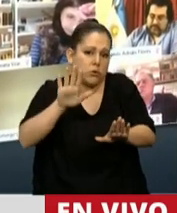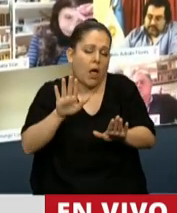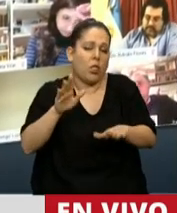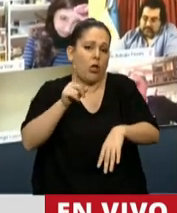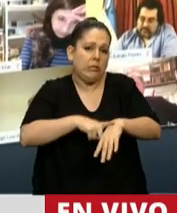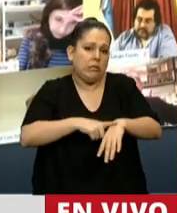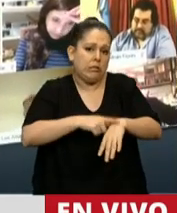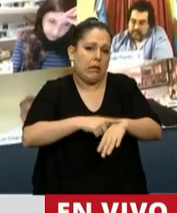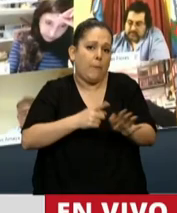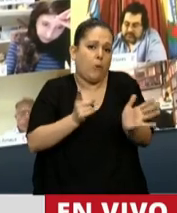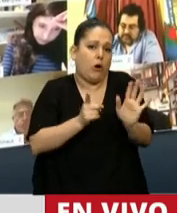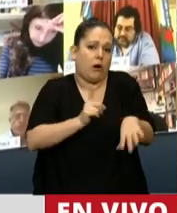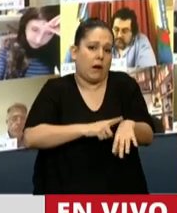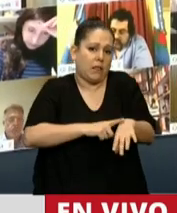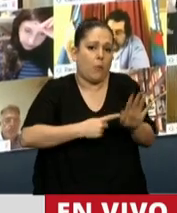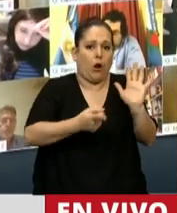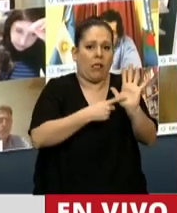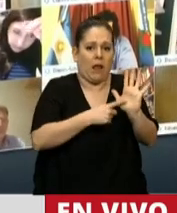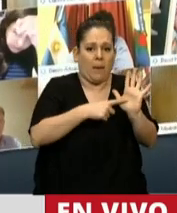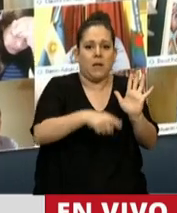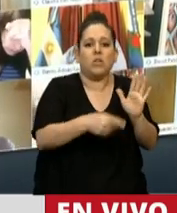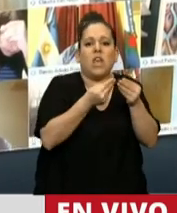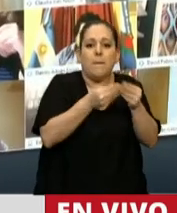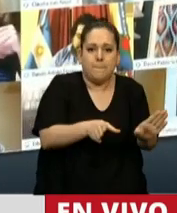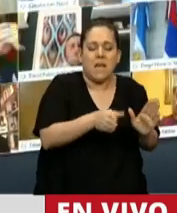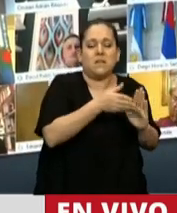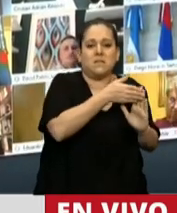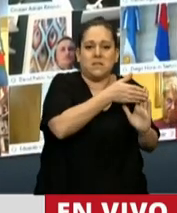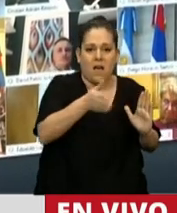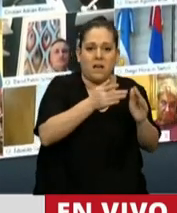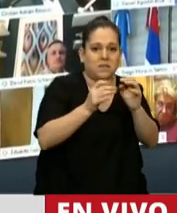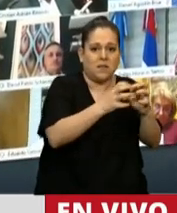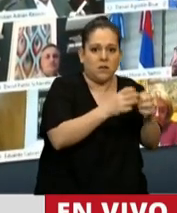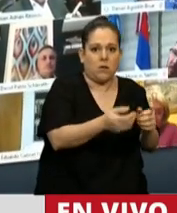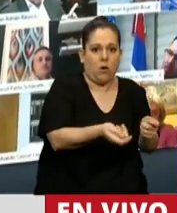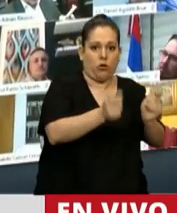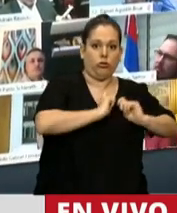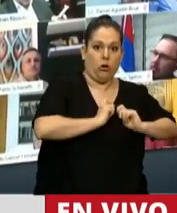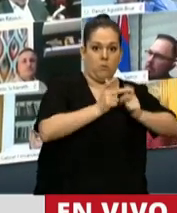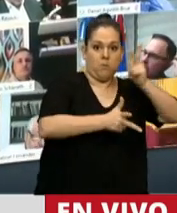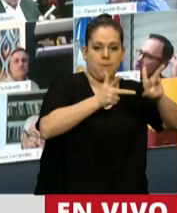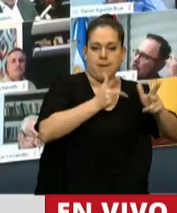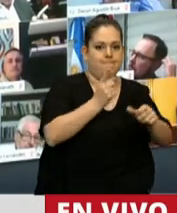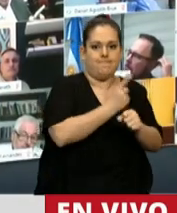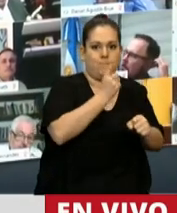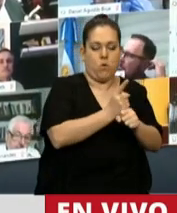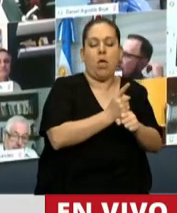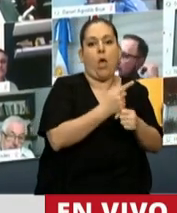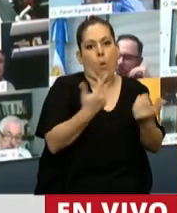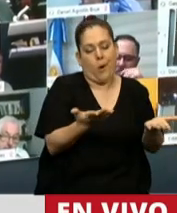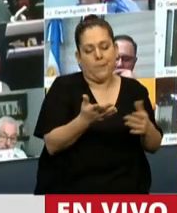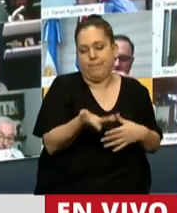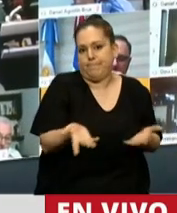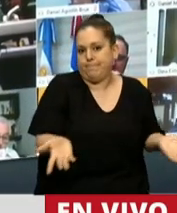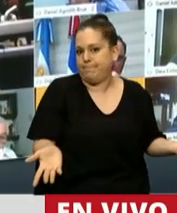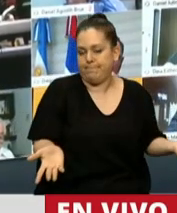establecidos en el reglamento, que es al inicio de sesión, cosa que no se dio, señor Presidente. Es urgente el tratamiento